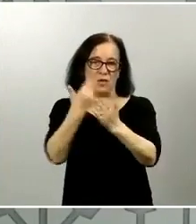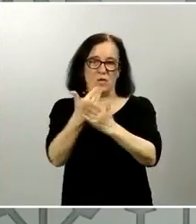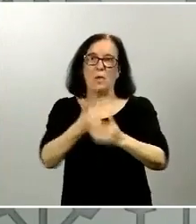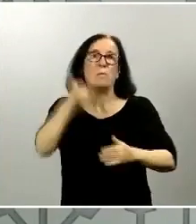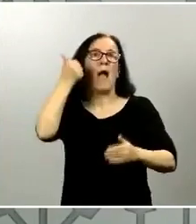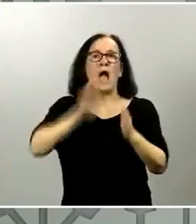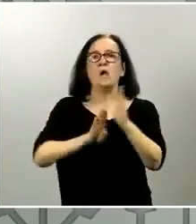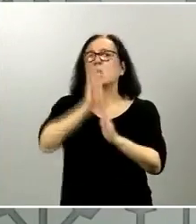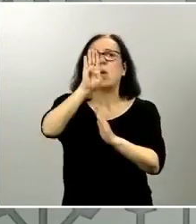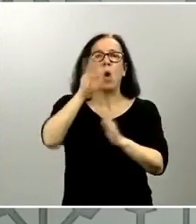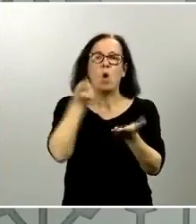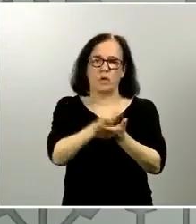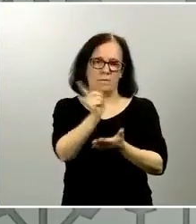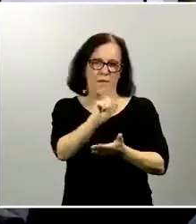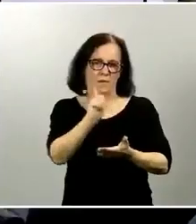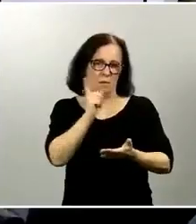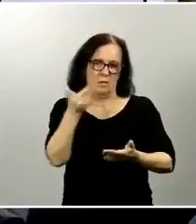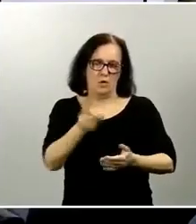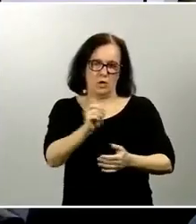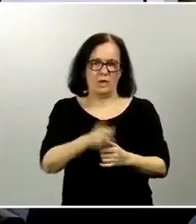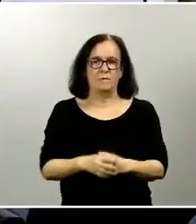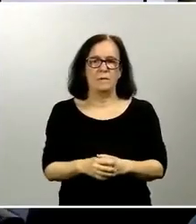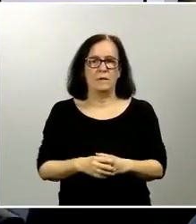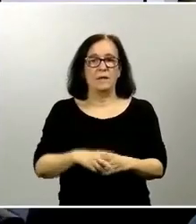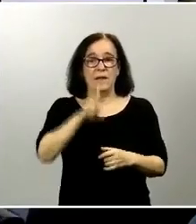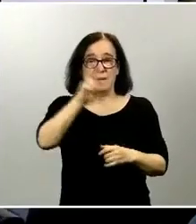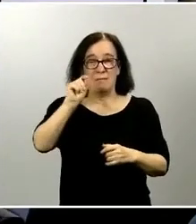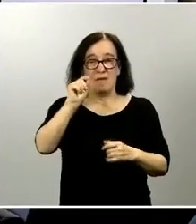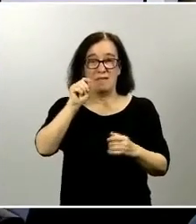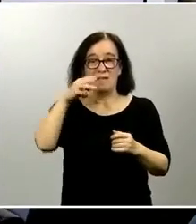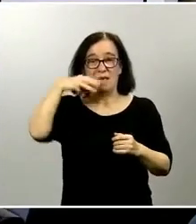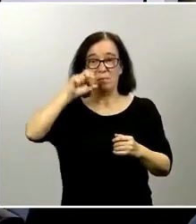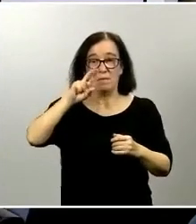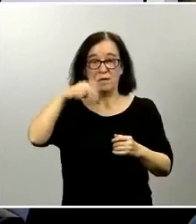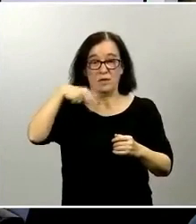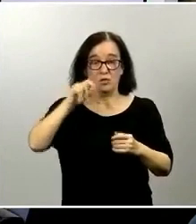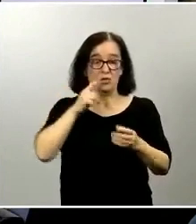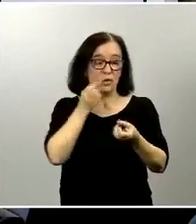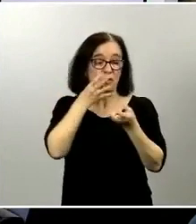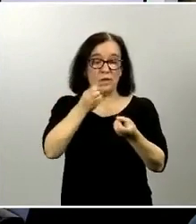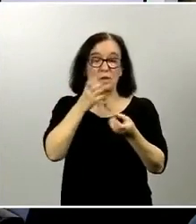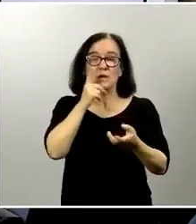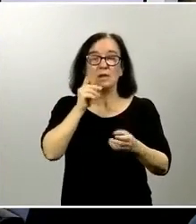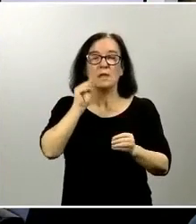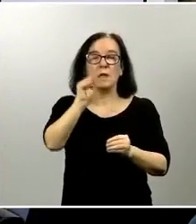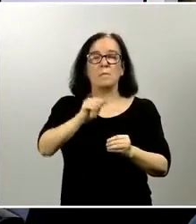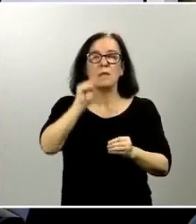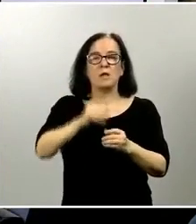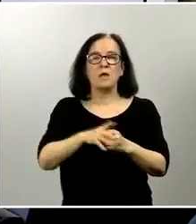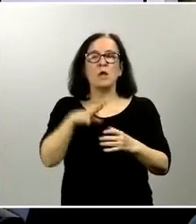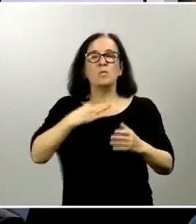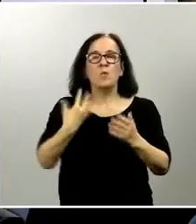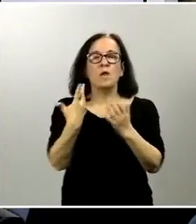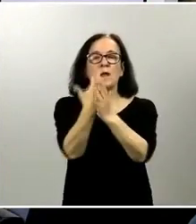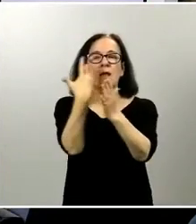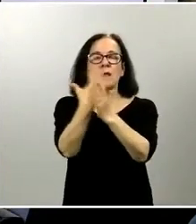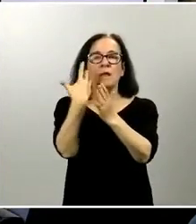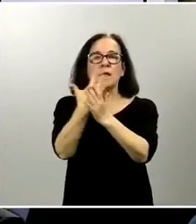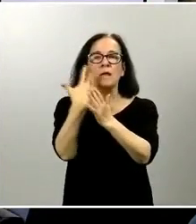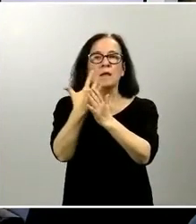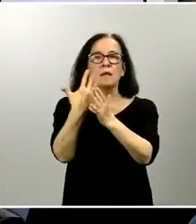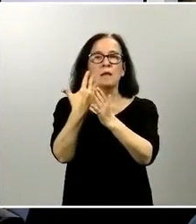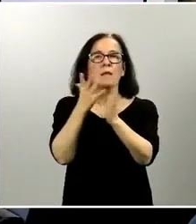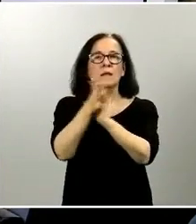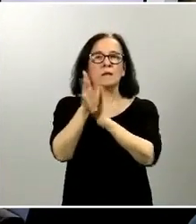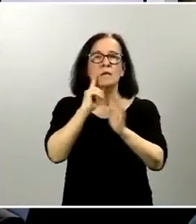más importancia en este momento 20 minutos en relación con los datos se pregunta le pregunta puede explicar a qué se debió